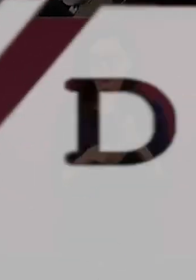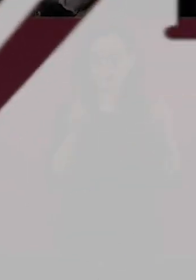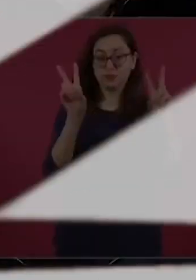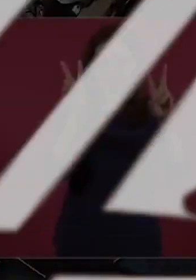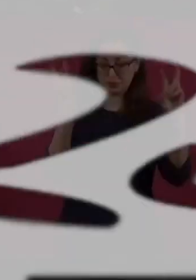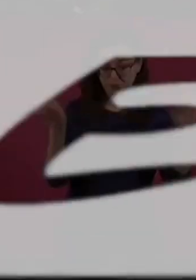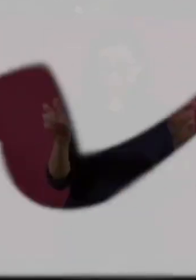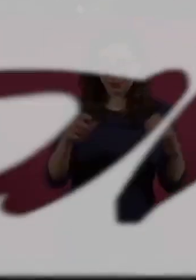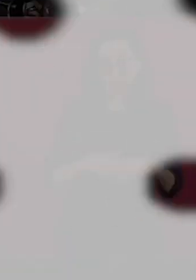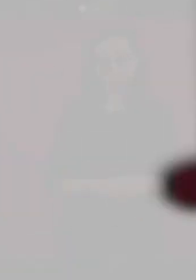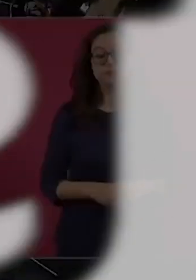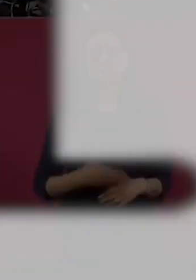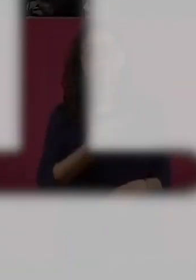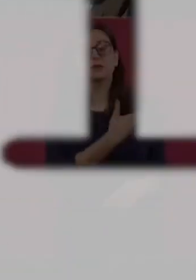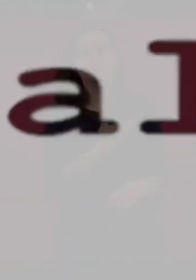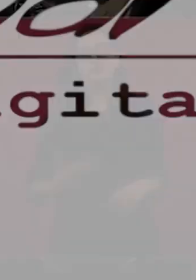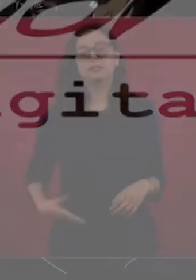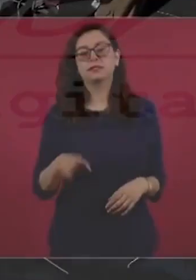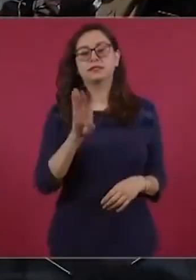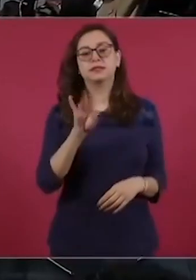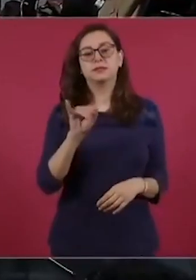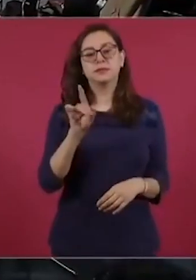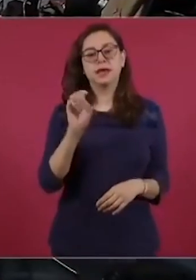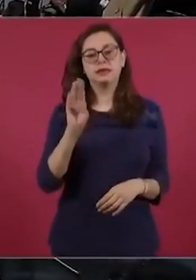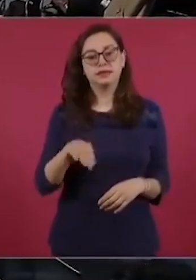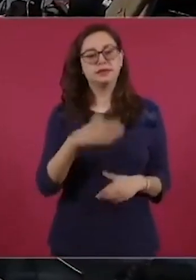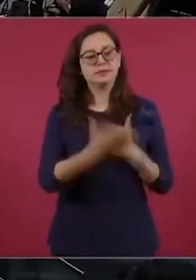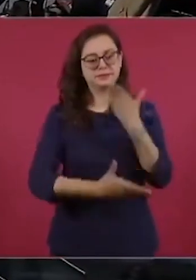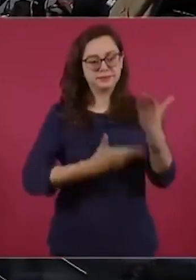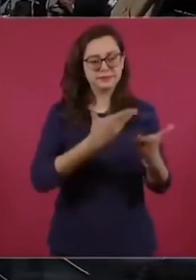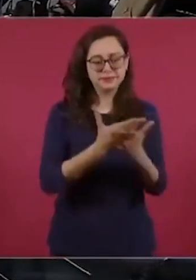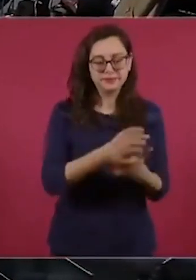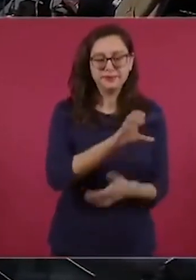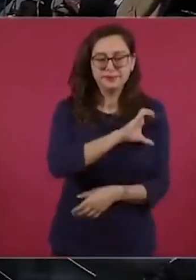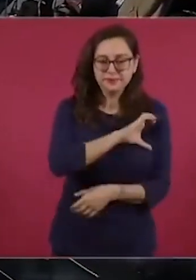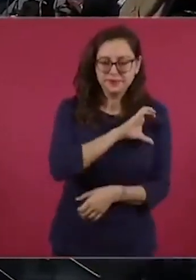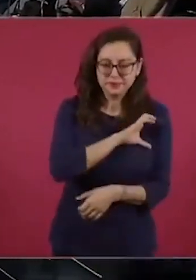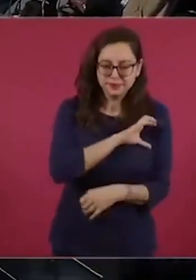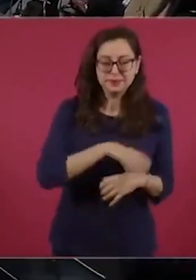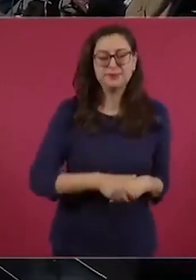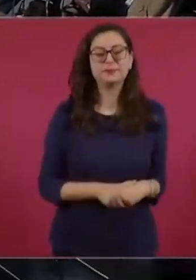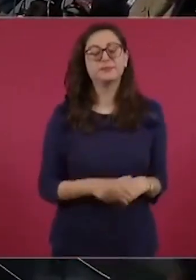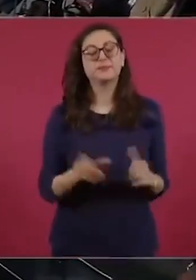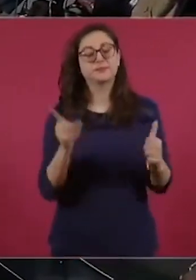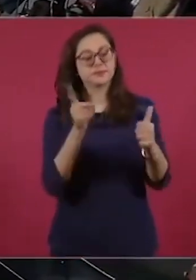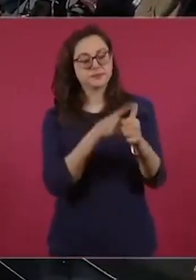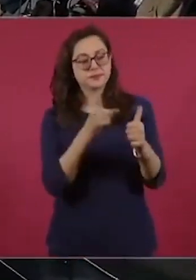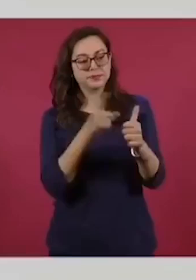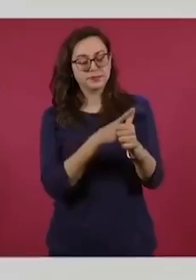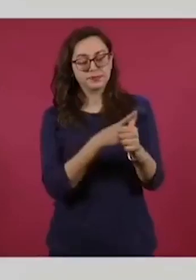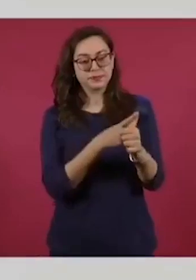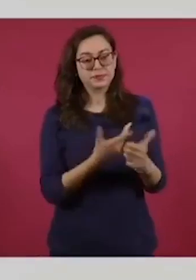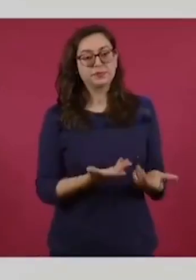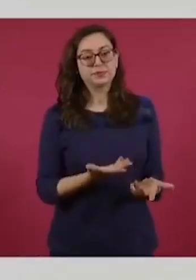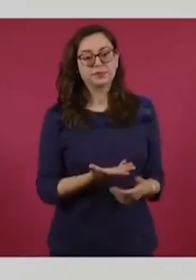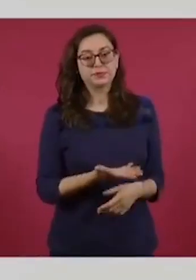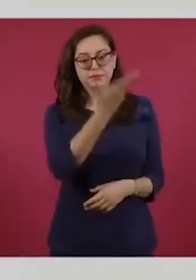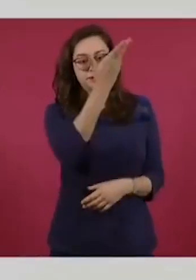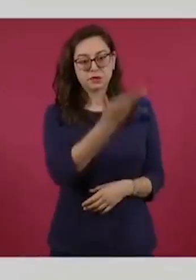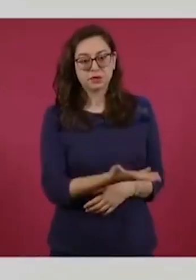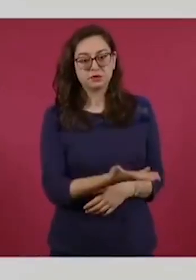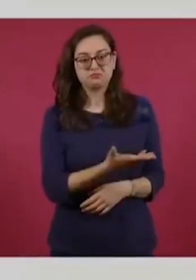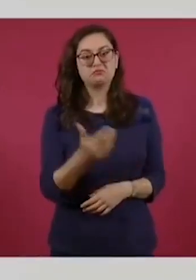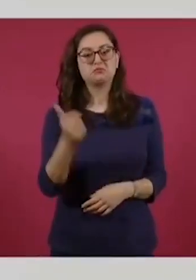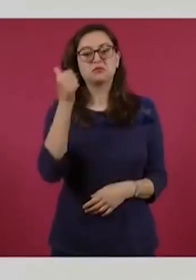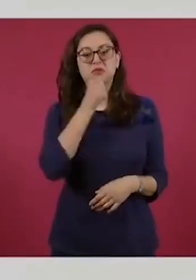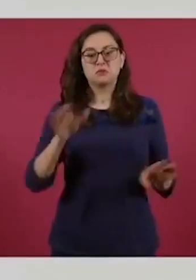Estimado Presidente Biden, primero le deseo que mantenga, como siempre, en alto su